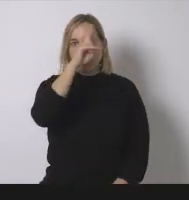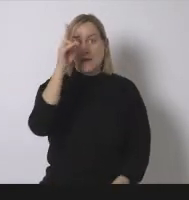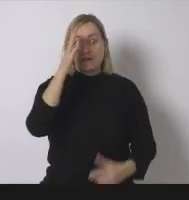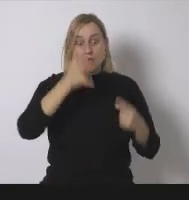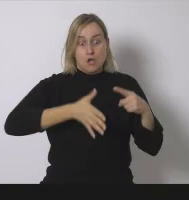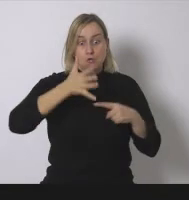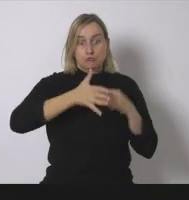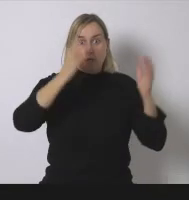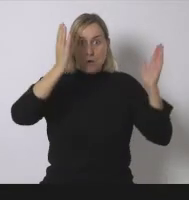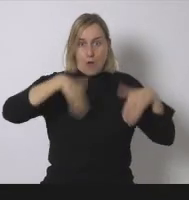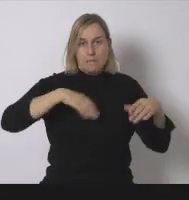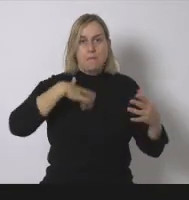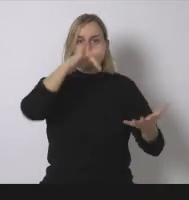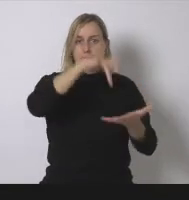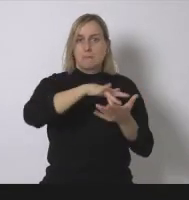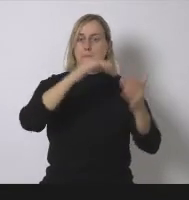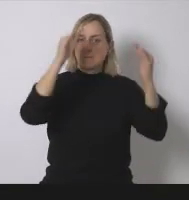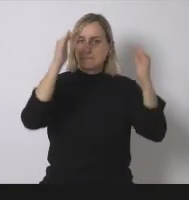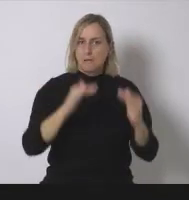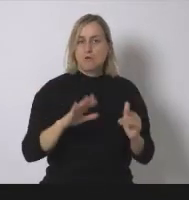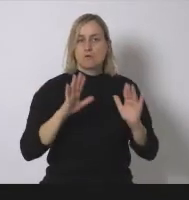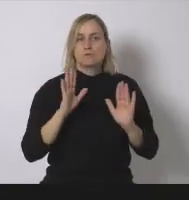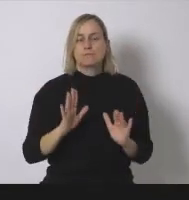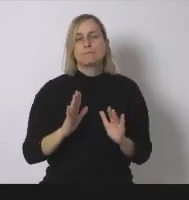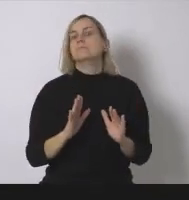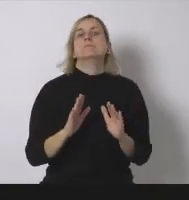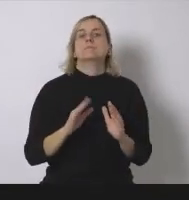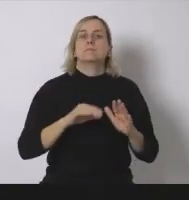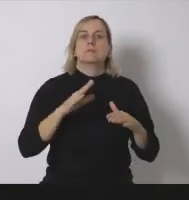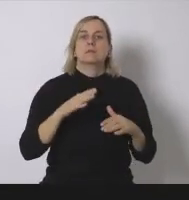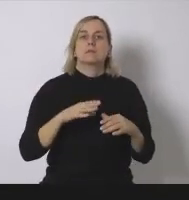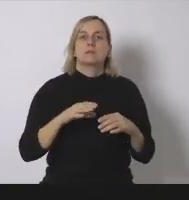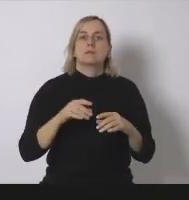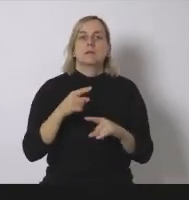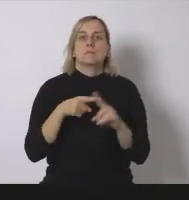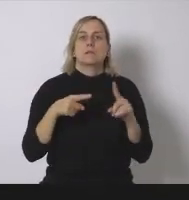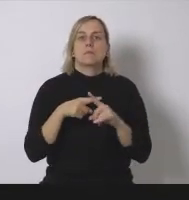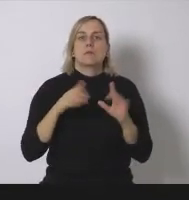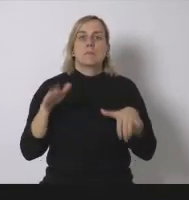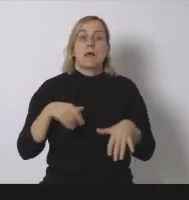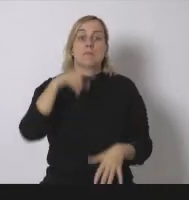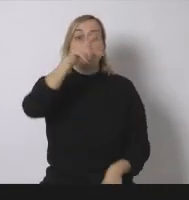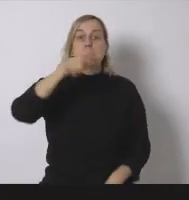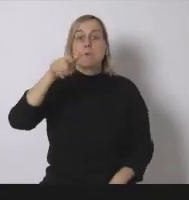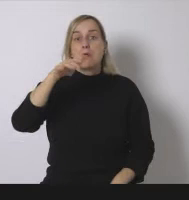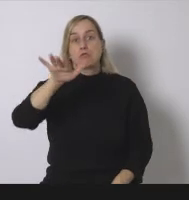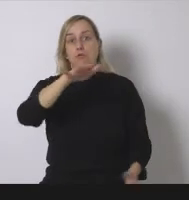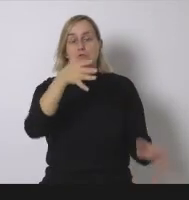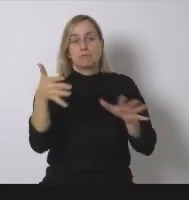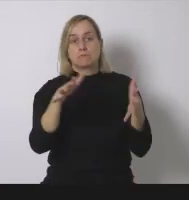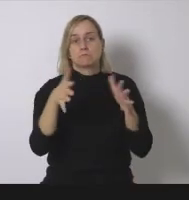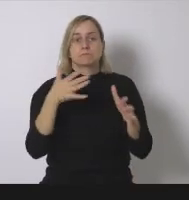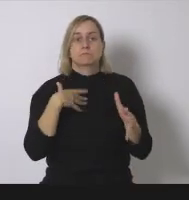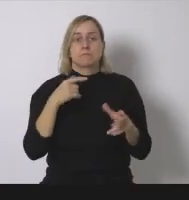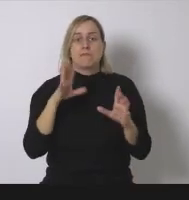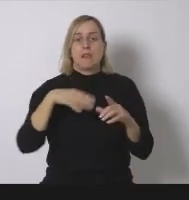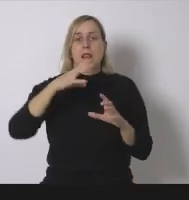está en un orden de magnitud intermedio para su población tiene unas emisiones medias por así decirlo